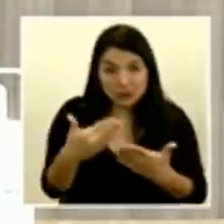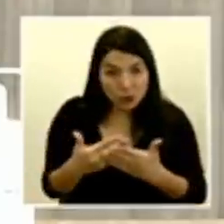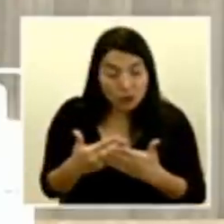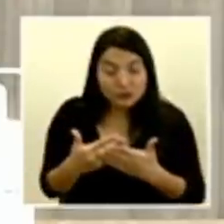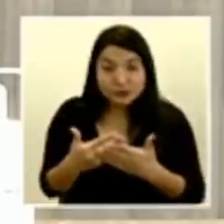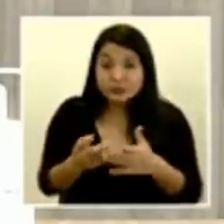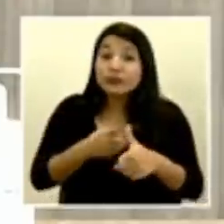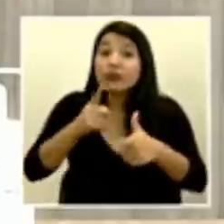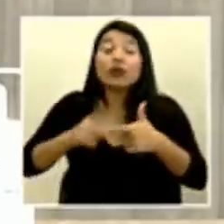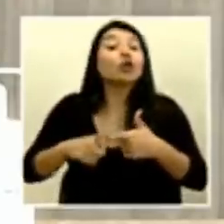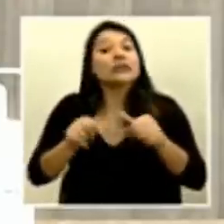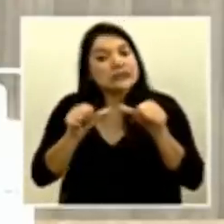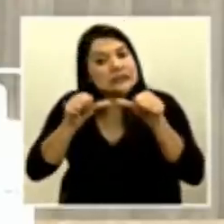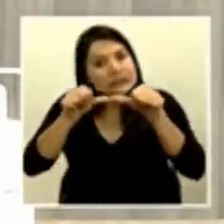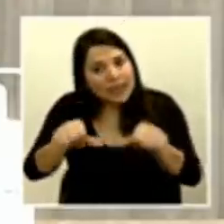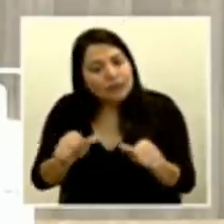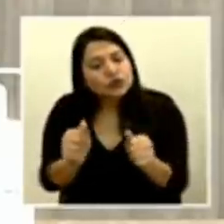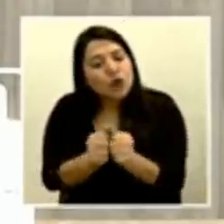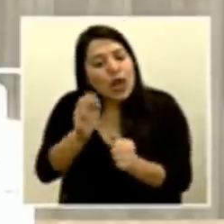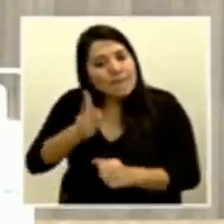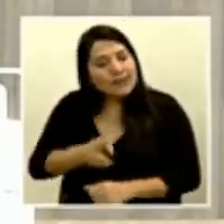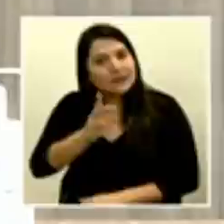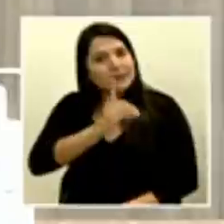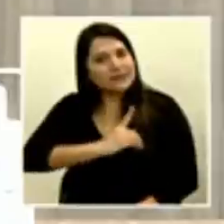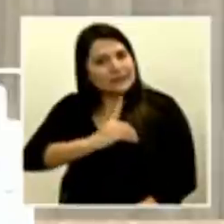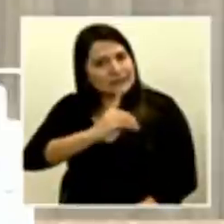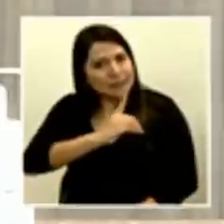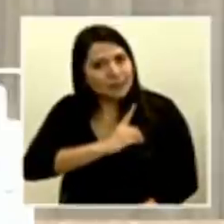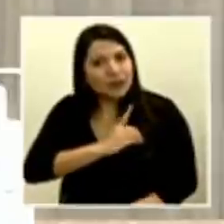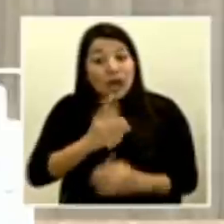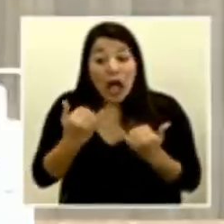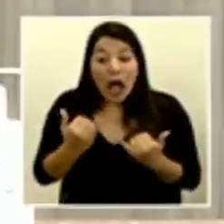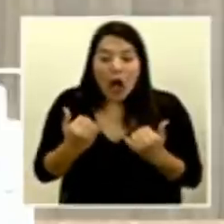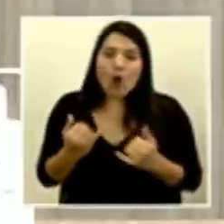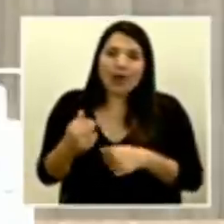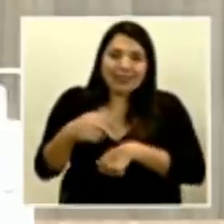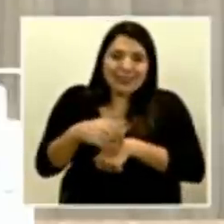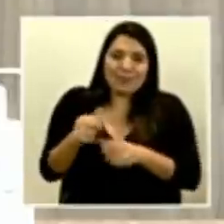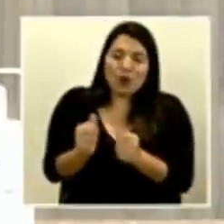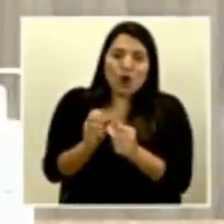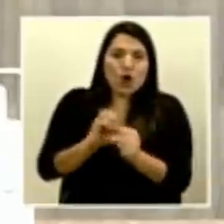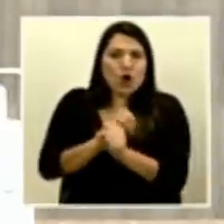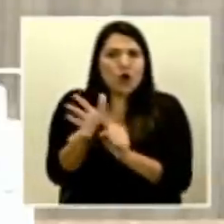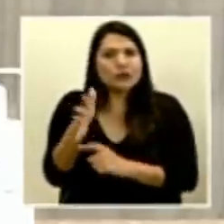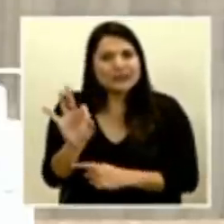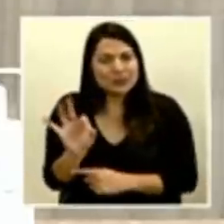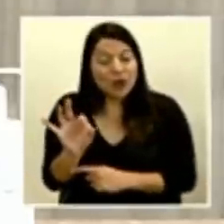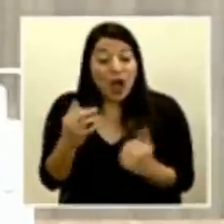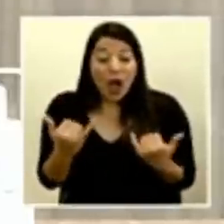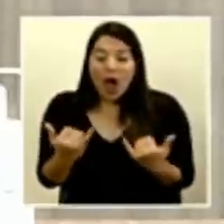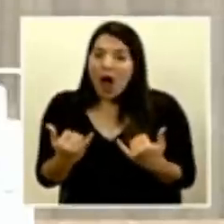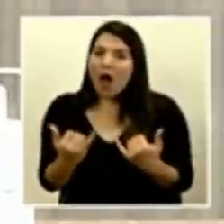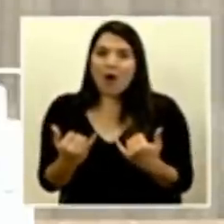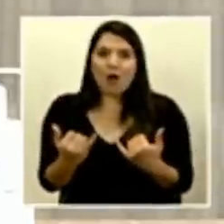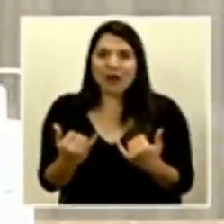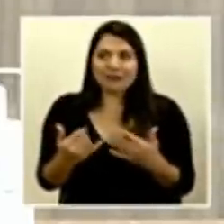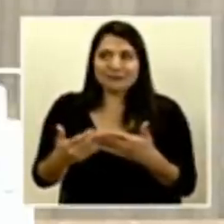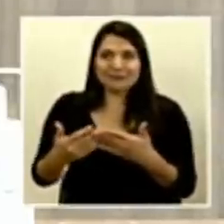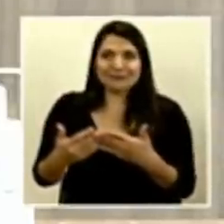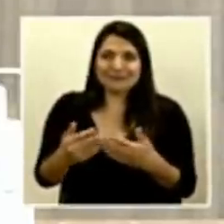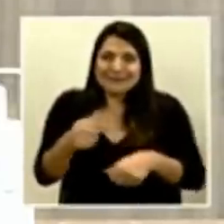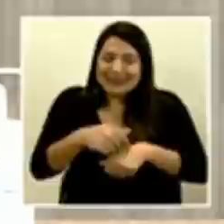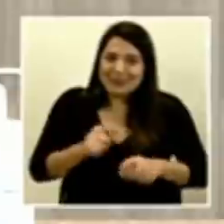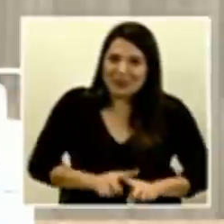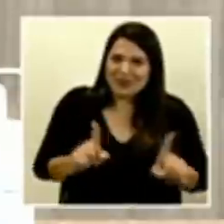que sigamos en esta disciplina viviendo en tiempos del COVID-19, son tiempos que muchas generaciones no los vivieron, insisto